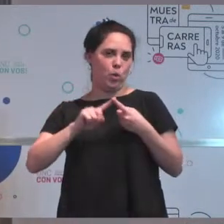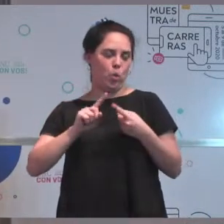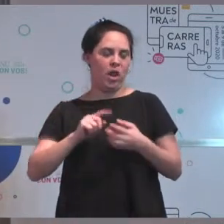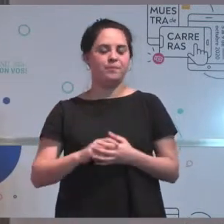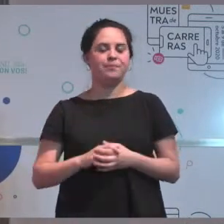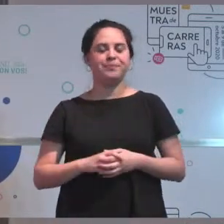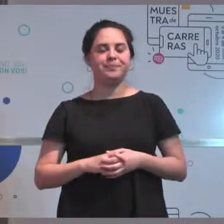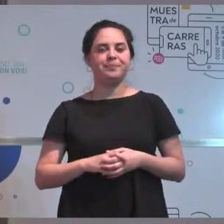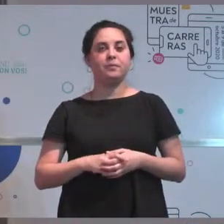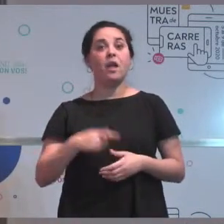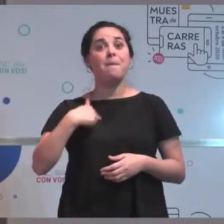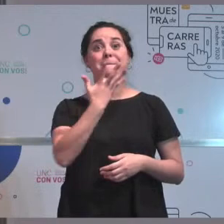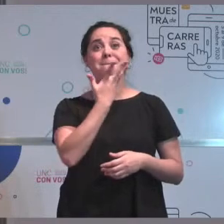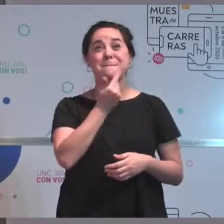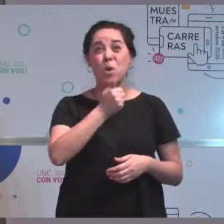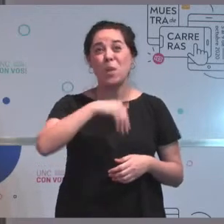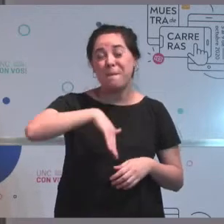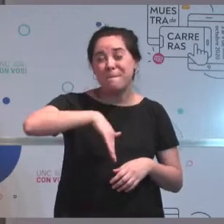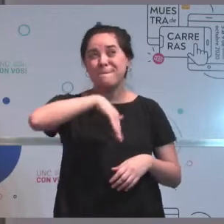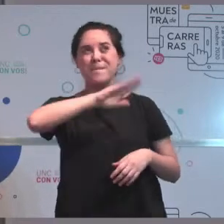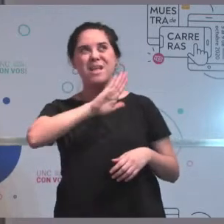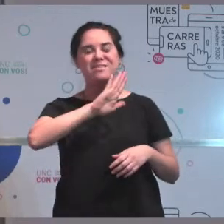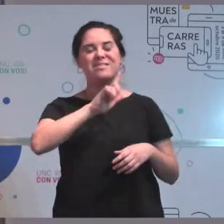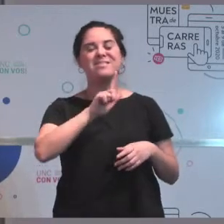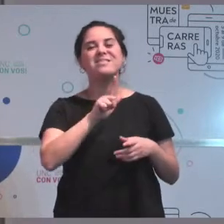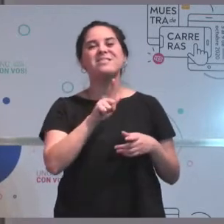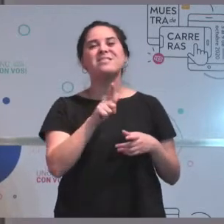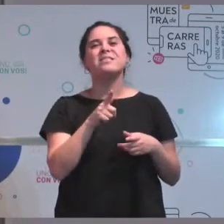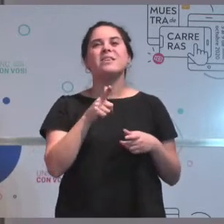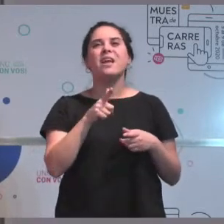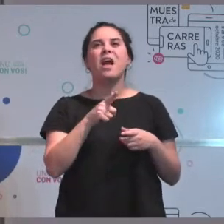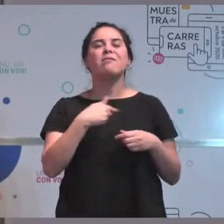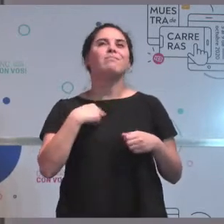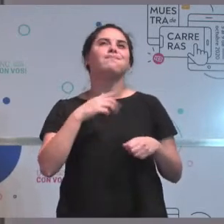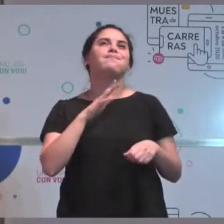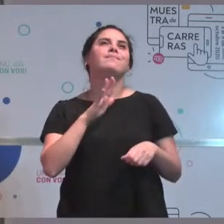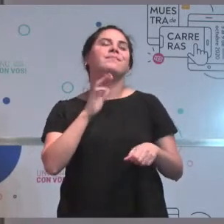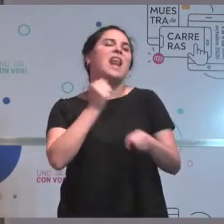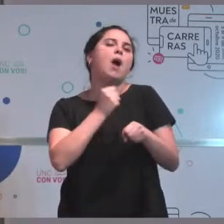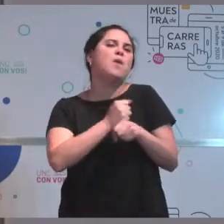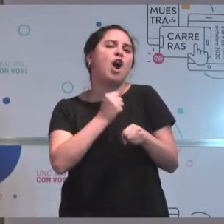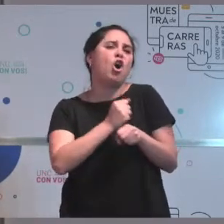momento de lo que hago yo es que no se trata de un trabajo monótono para nada.